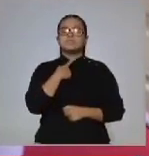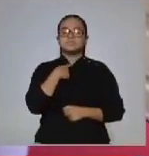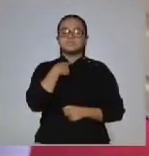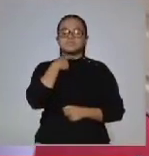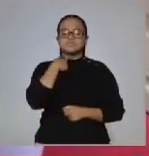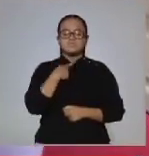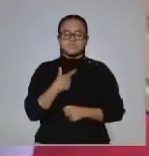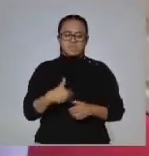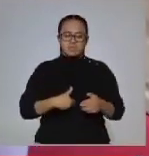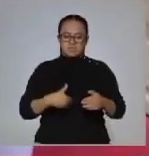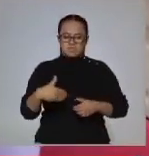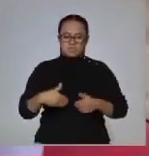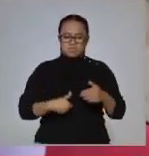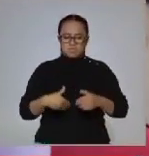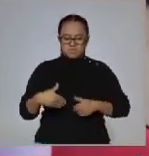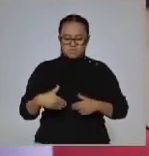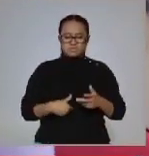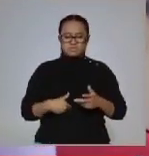cuello.